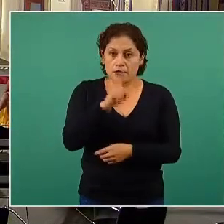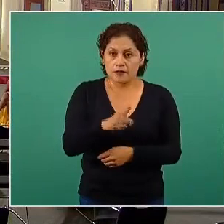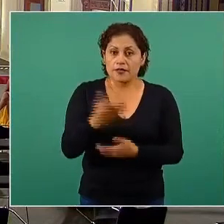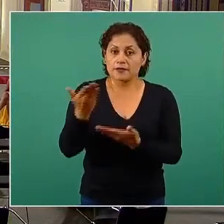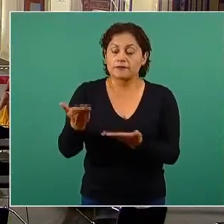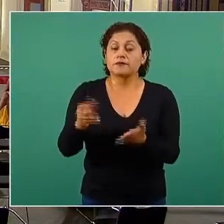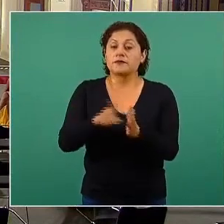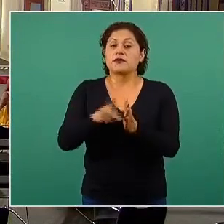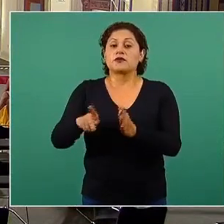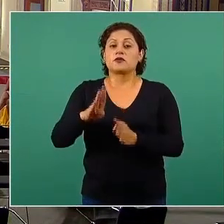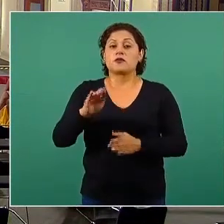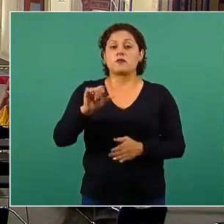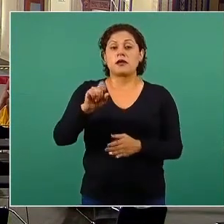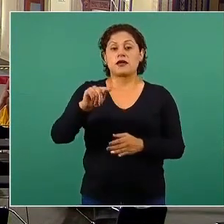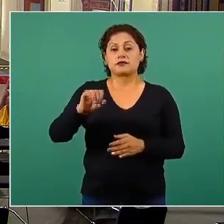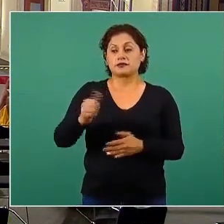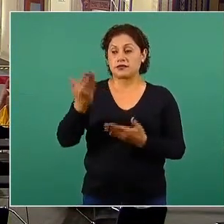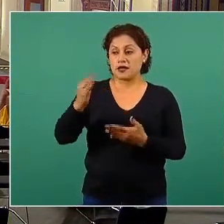periódico Basta, Grupo Cantón.